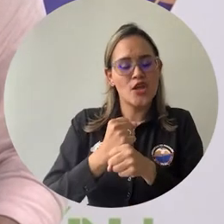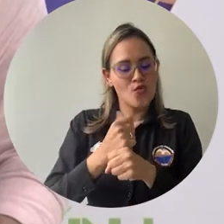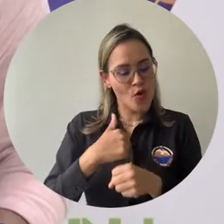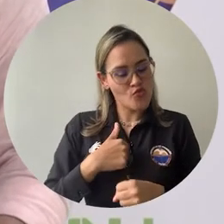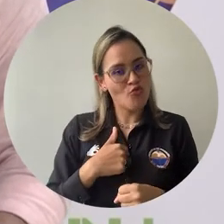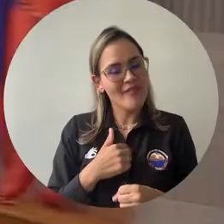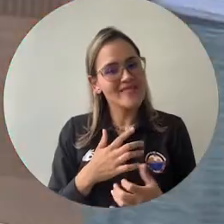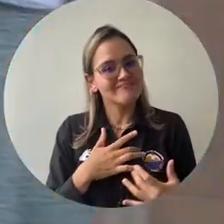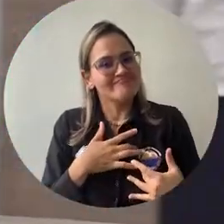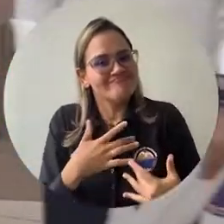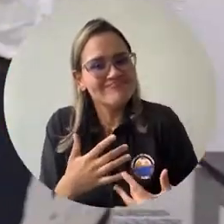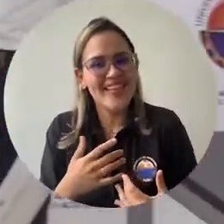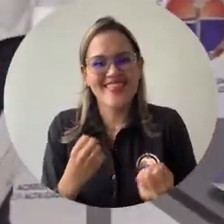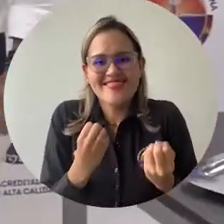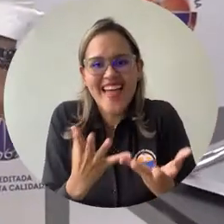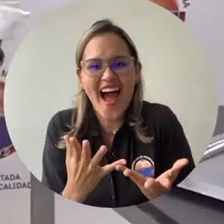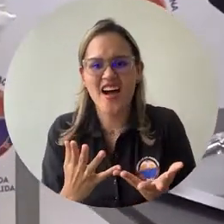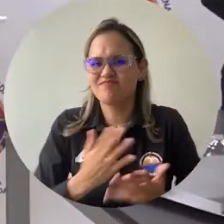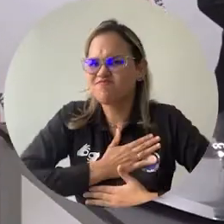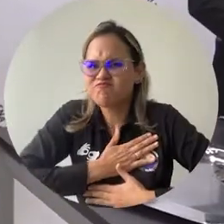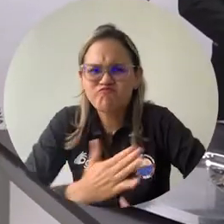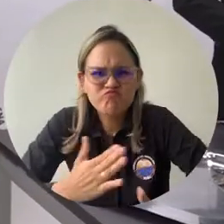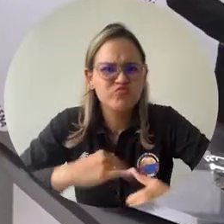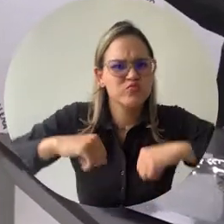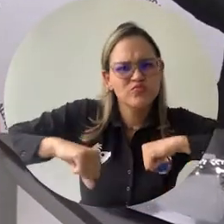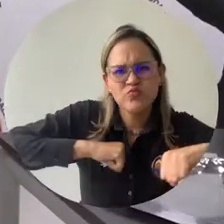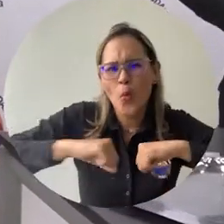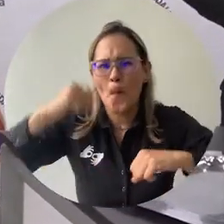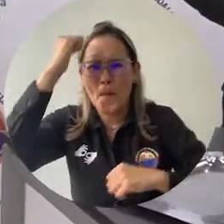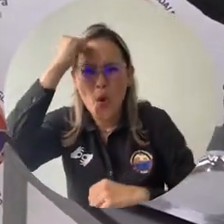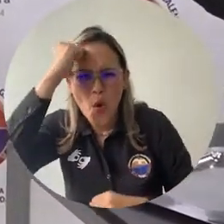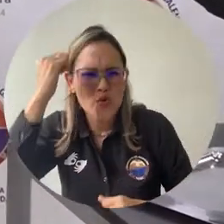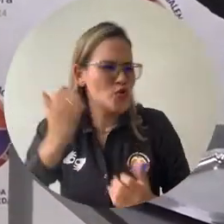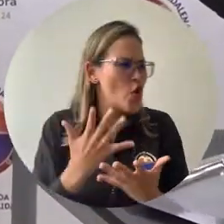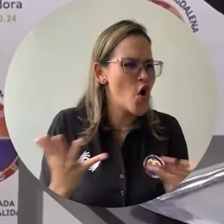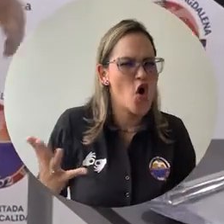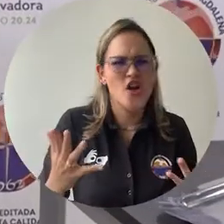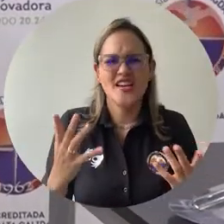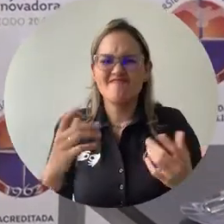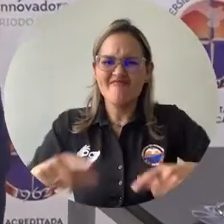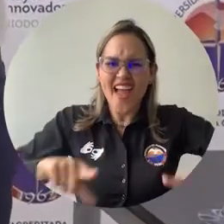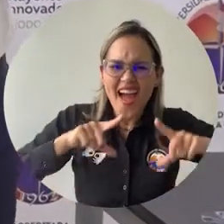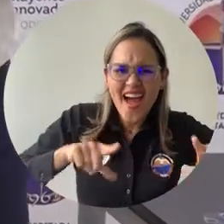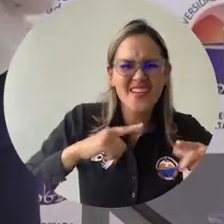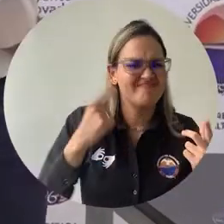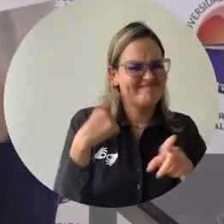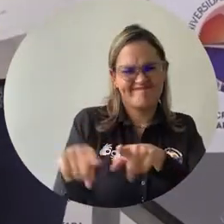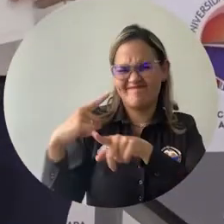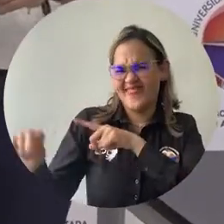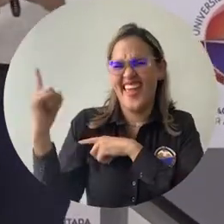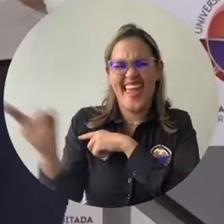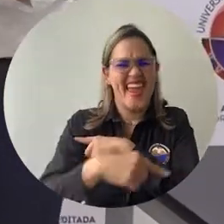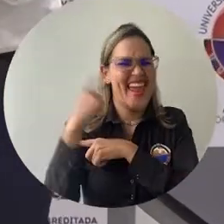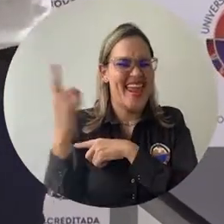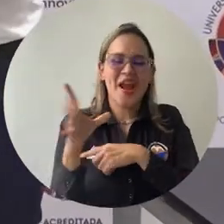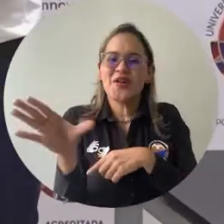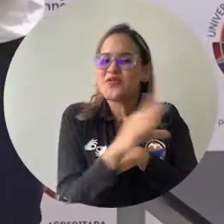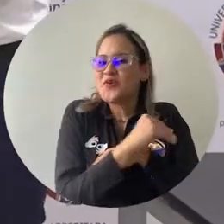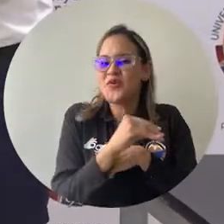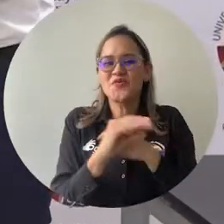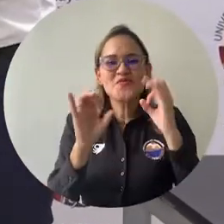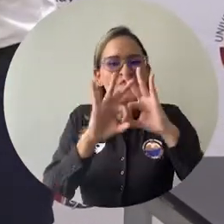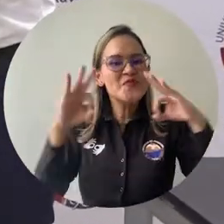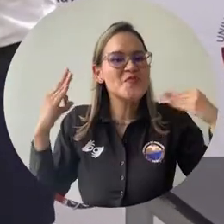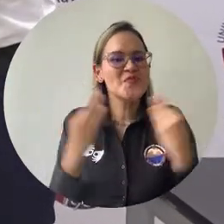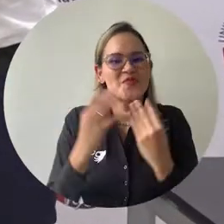mejor de mí, en este caso, para mis estudiantes, mis profesores, mis graduados y todas las personas que hacen parte de esta bonita familia